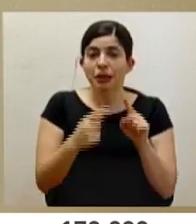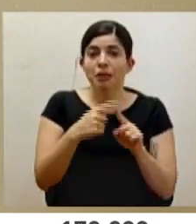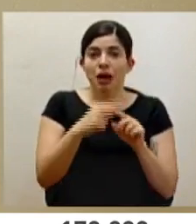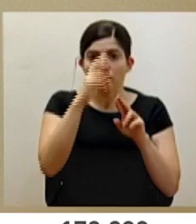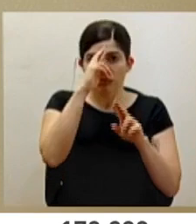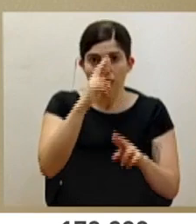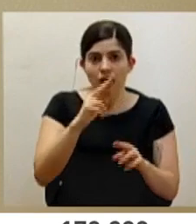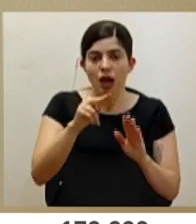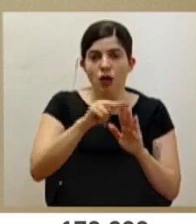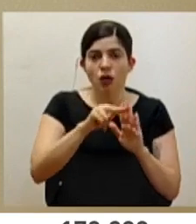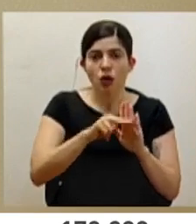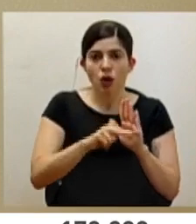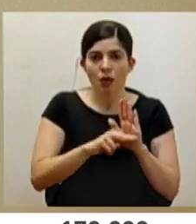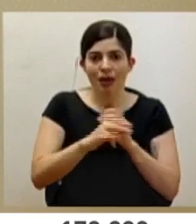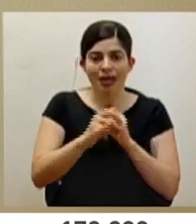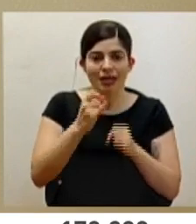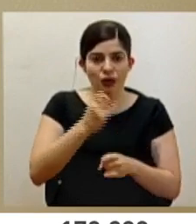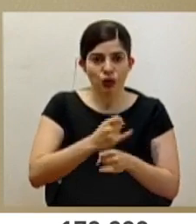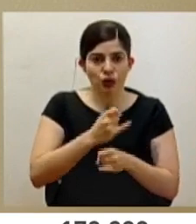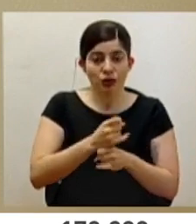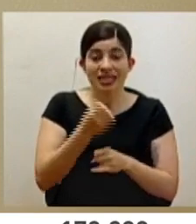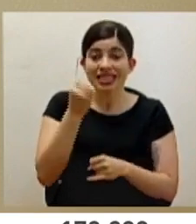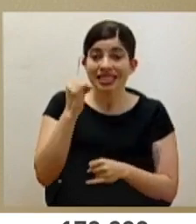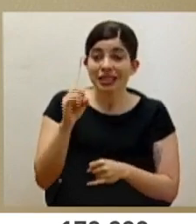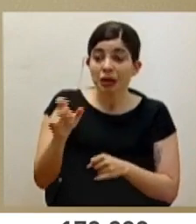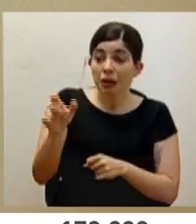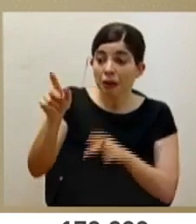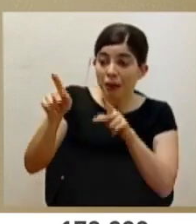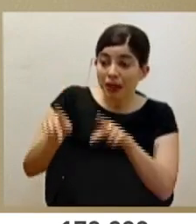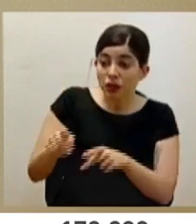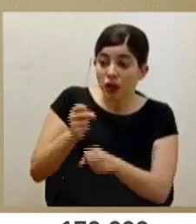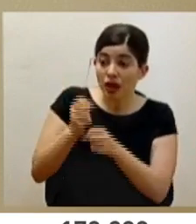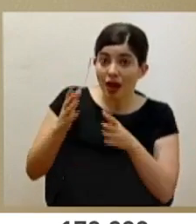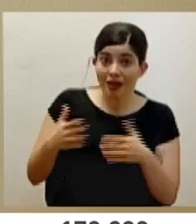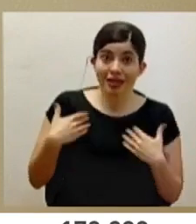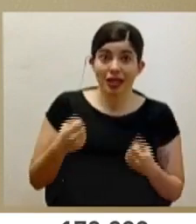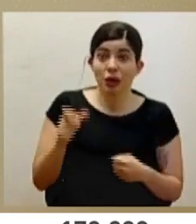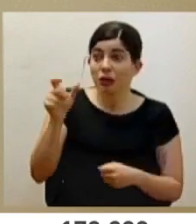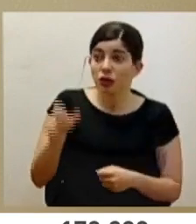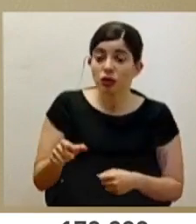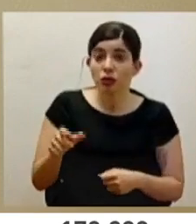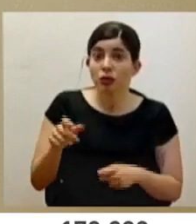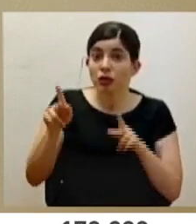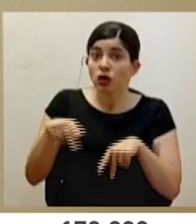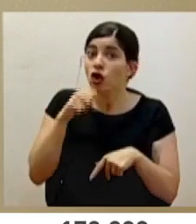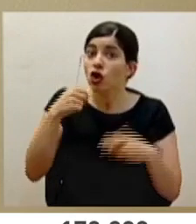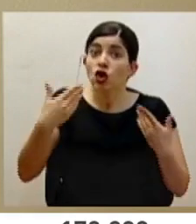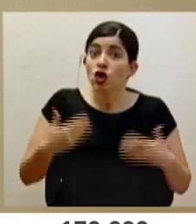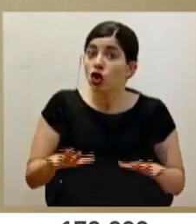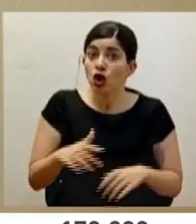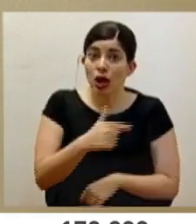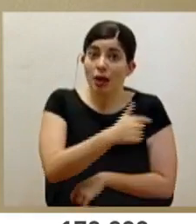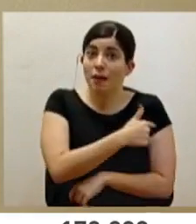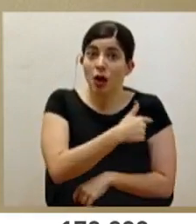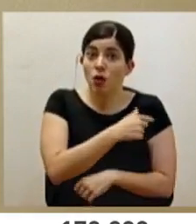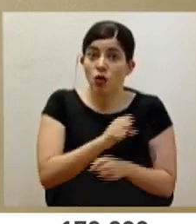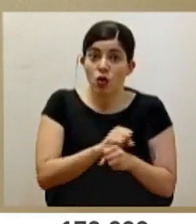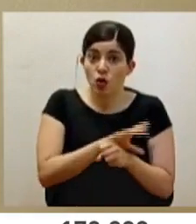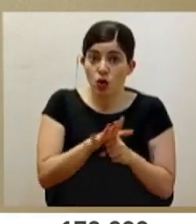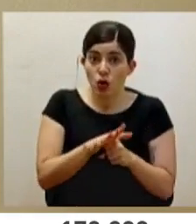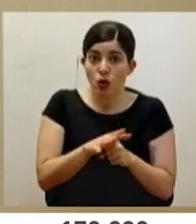institucional en el caso de que las personas funcionarias de salud no quieran vacunarse contra el COVID-19.